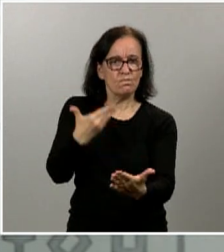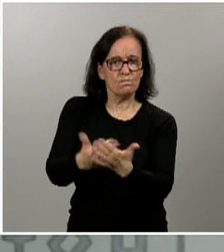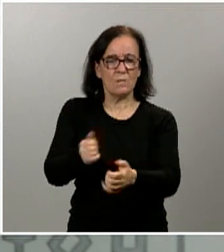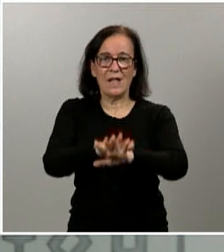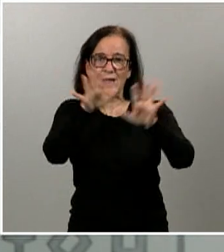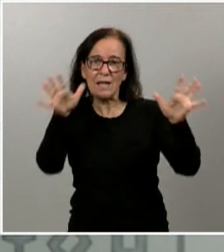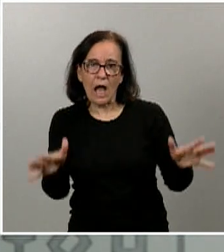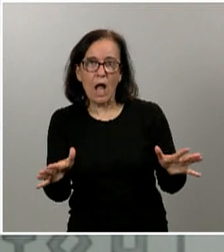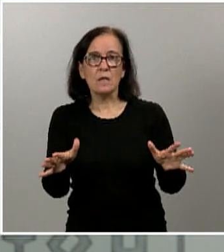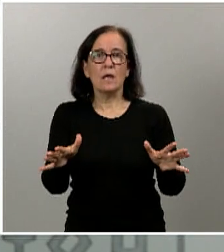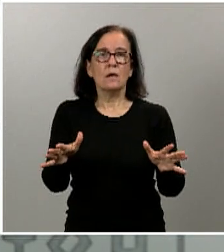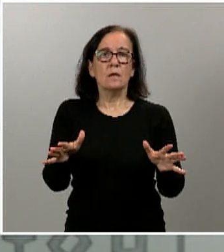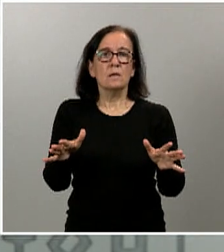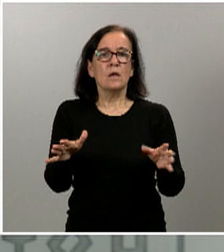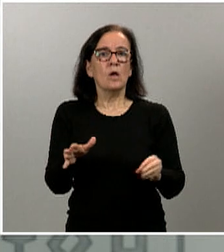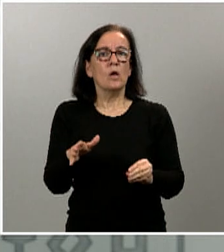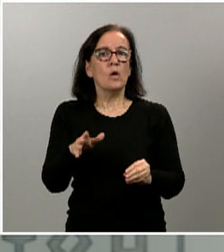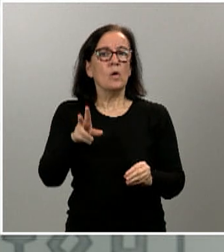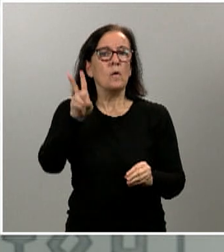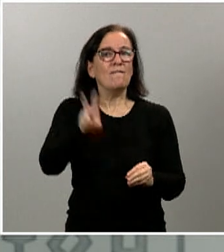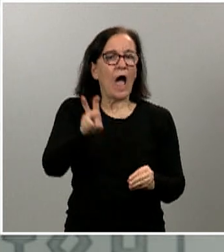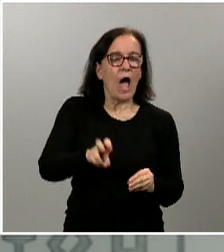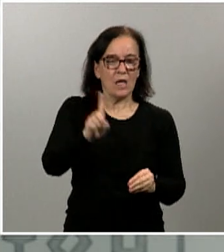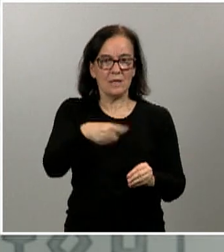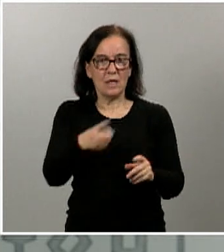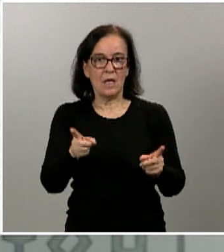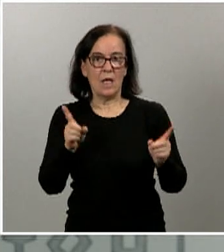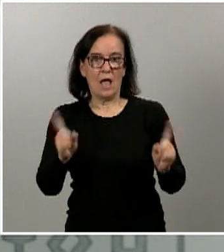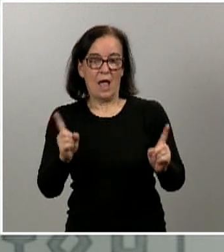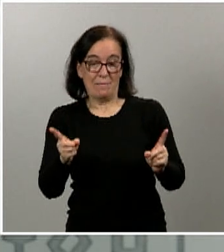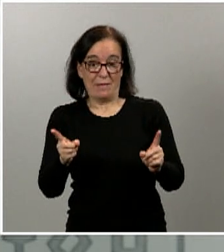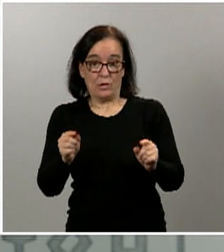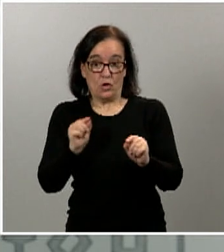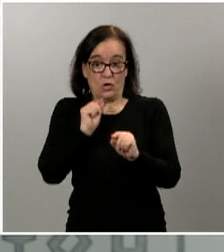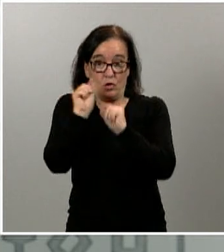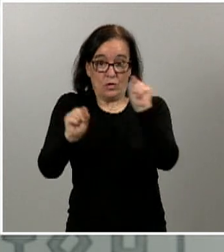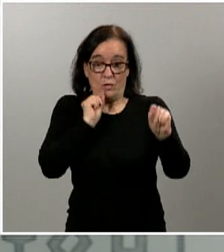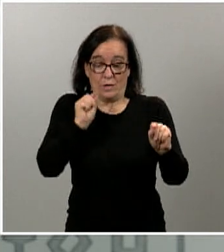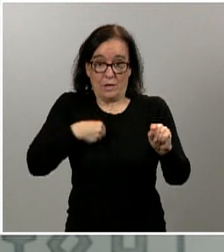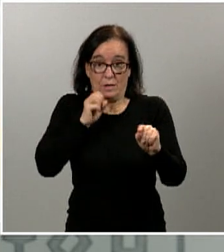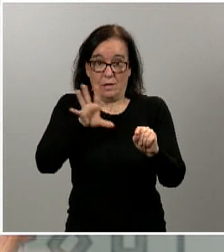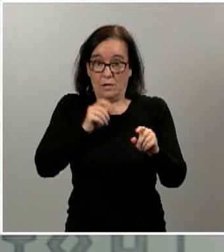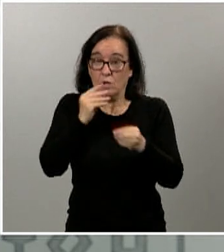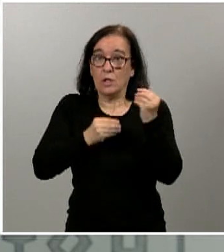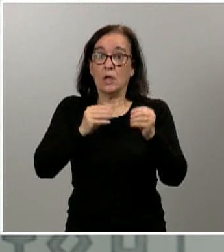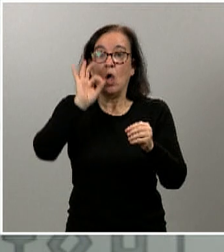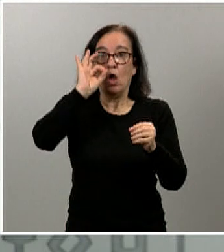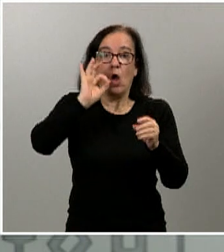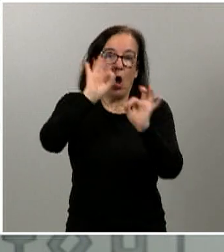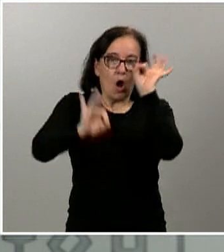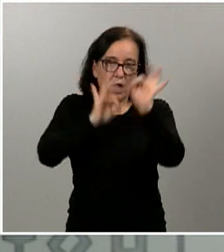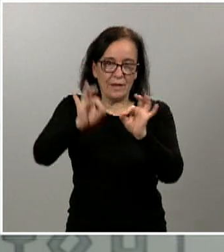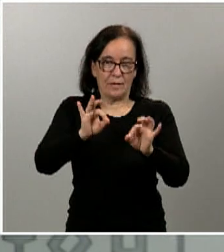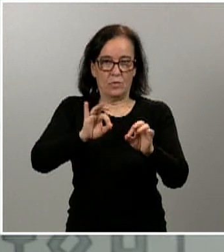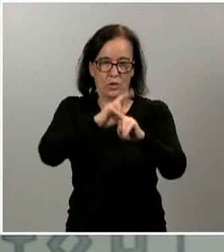utilidad en la prevención de la transmisión, sí que es verdad que los organismos internacionales, especialmente desde hace unos